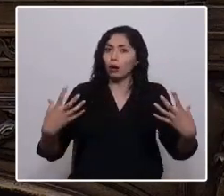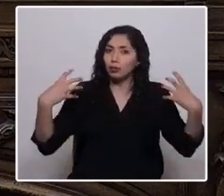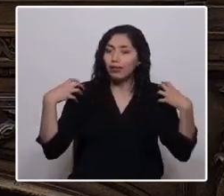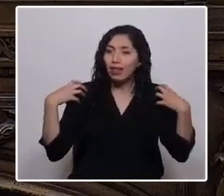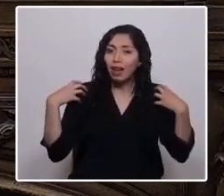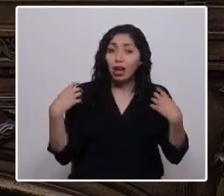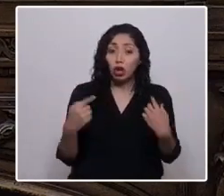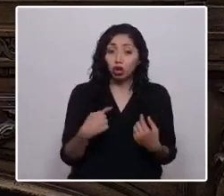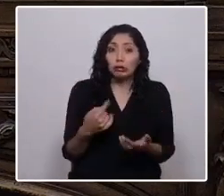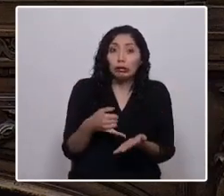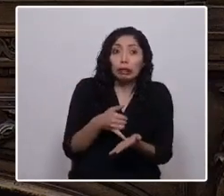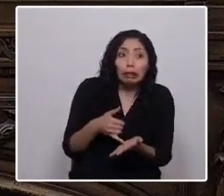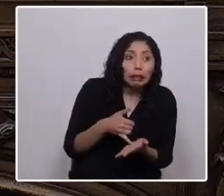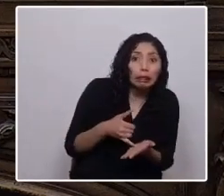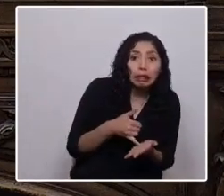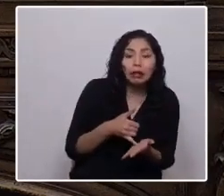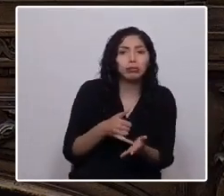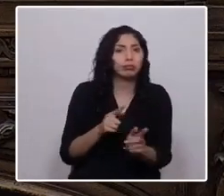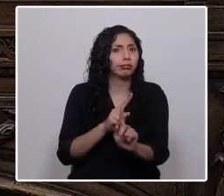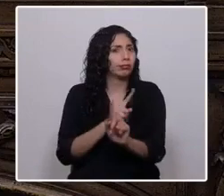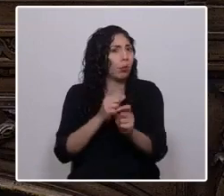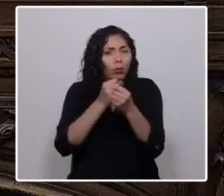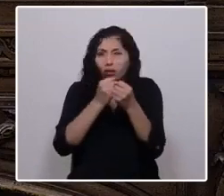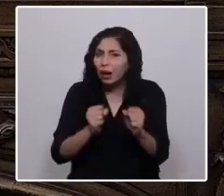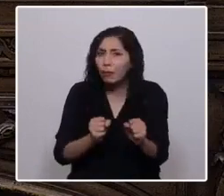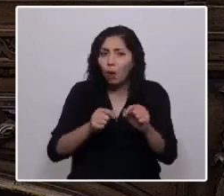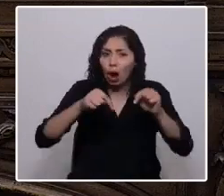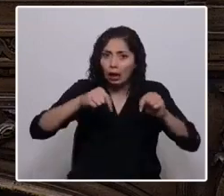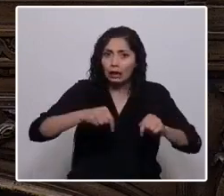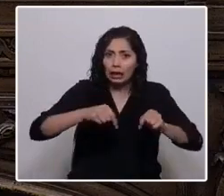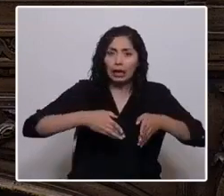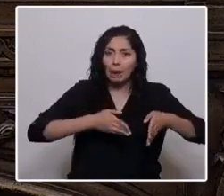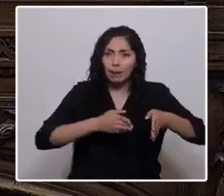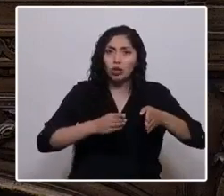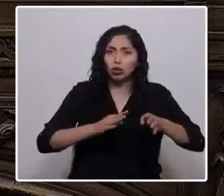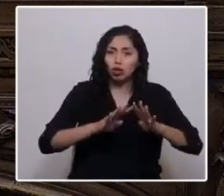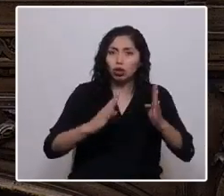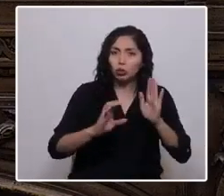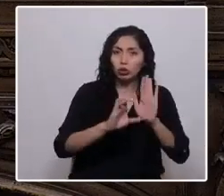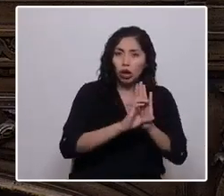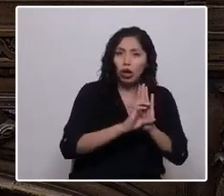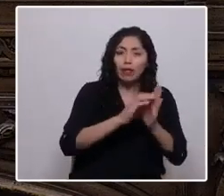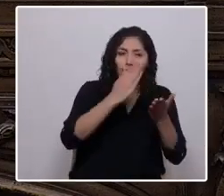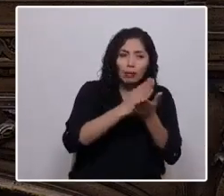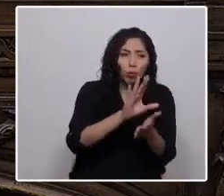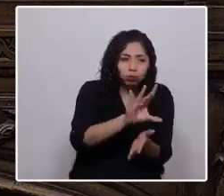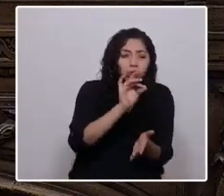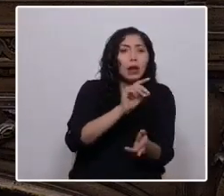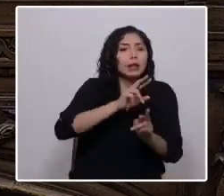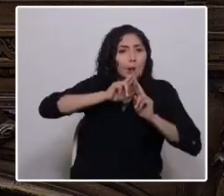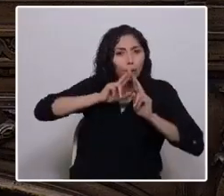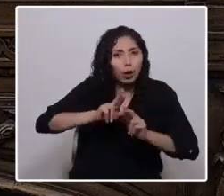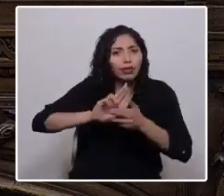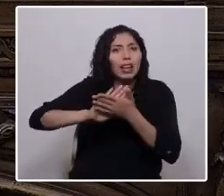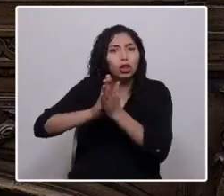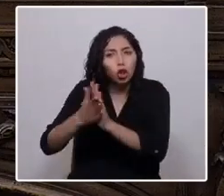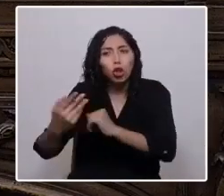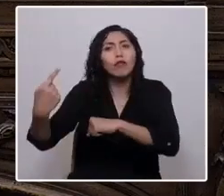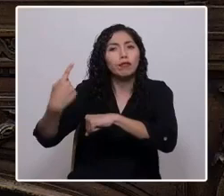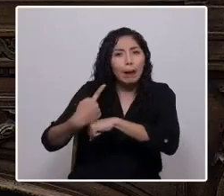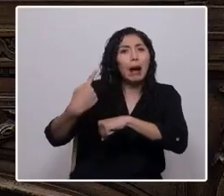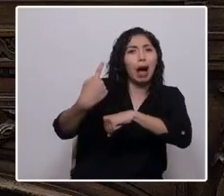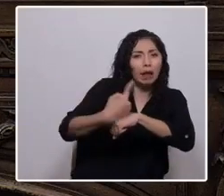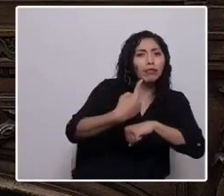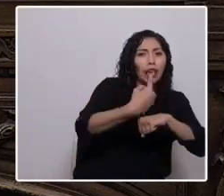podemos flaquear en encontrar en esta vía institucional respuesta a las justas demandas que hemos reconocido en cada esquina de